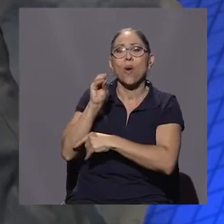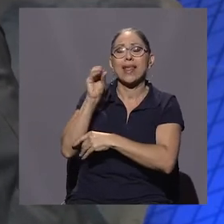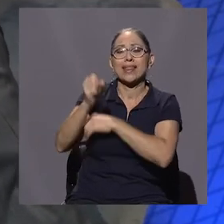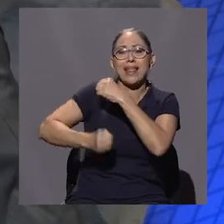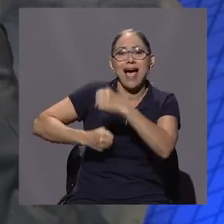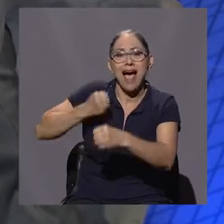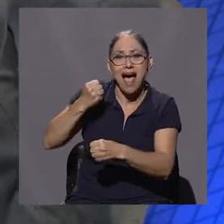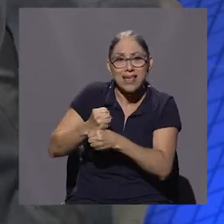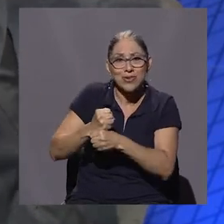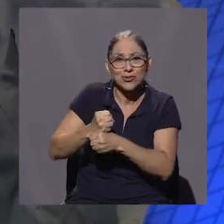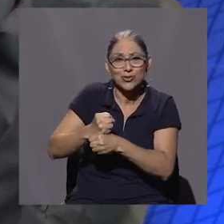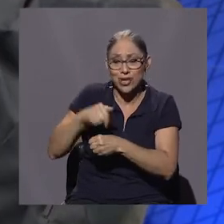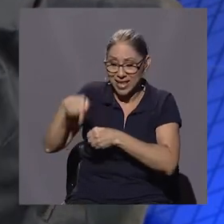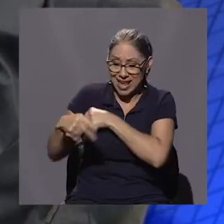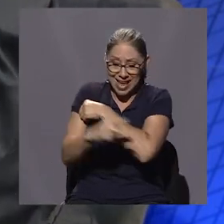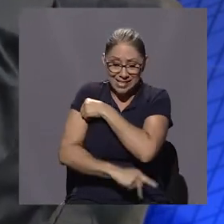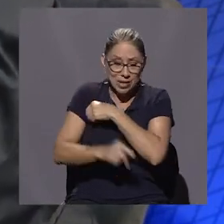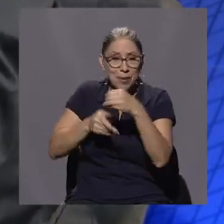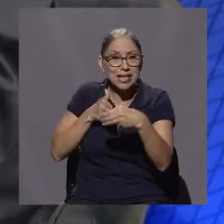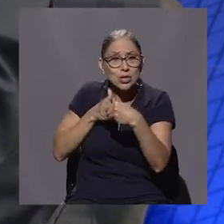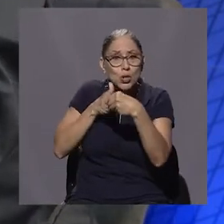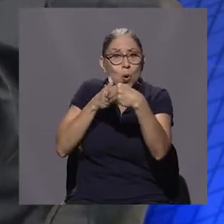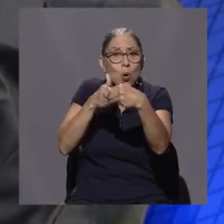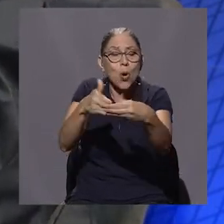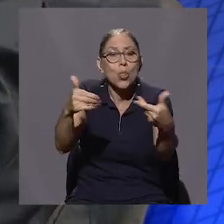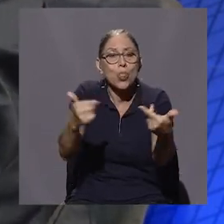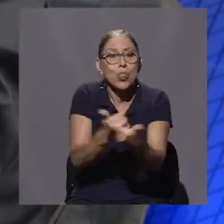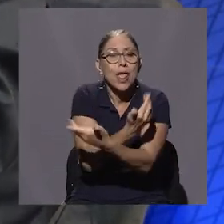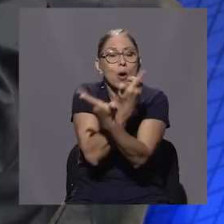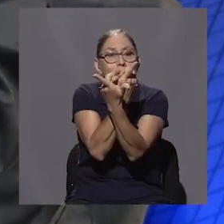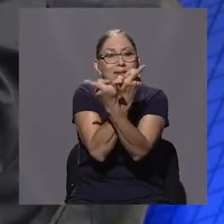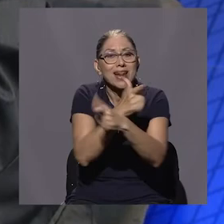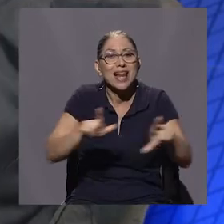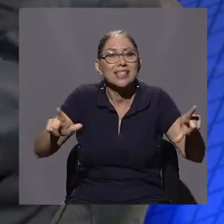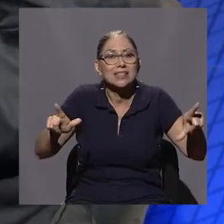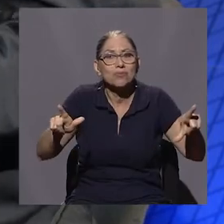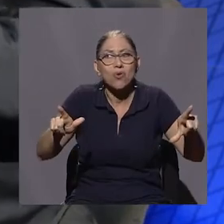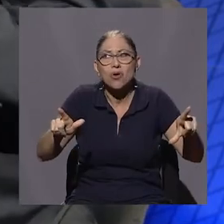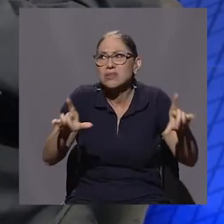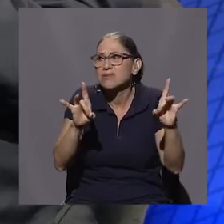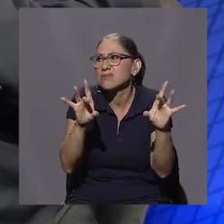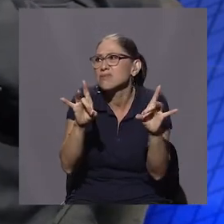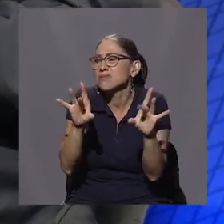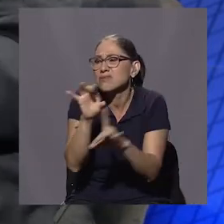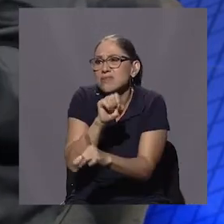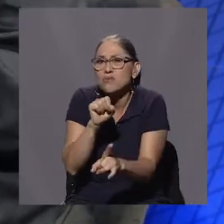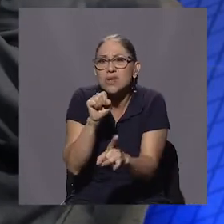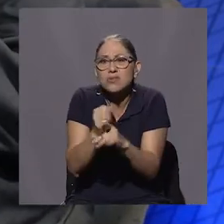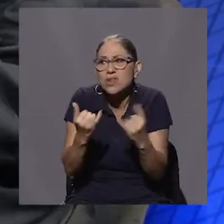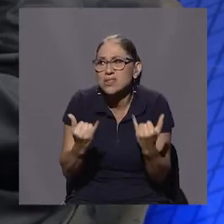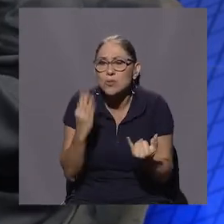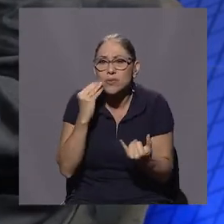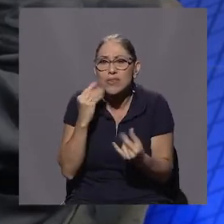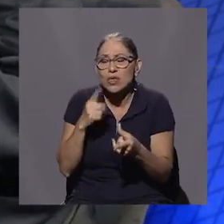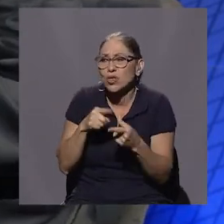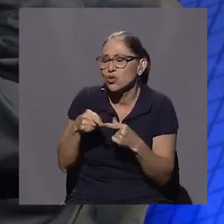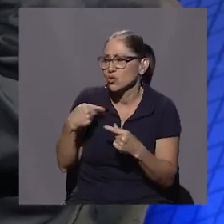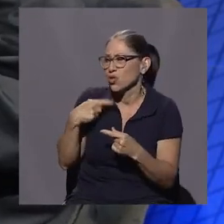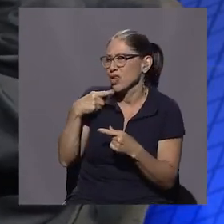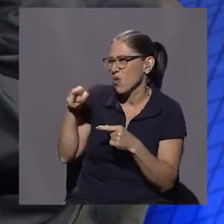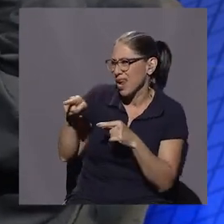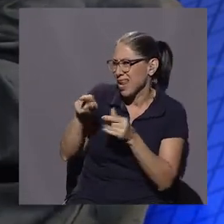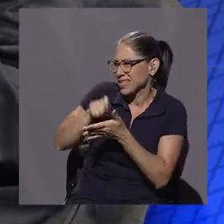neoliberalismo y en parte a la desgracia que estamos viviendo, yo digo, entonces este caballero ¿dónde está?